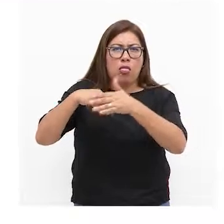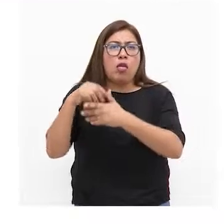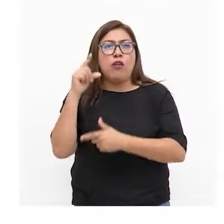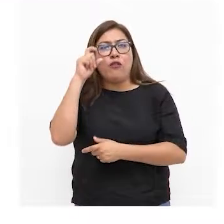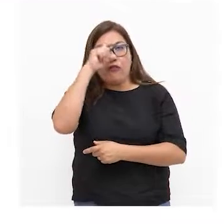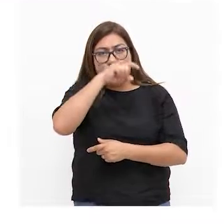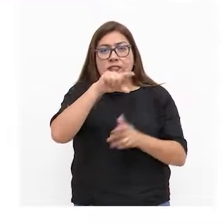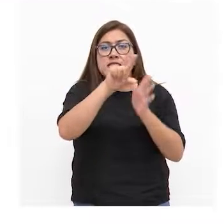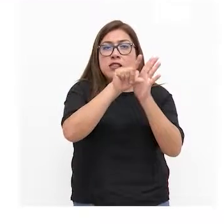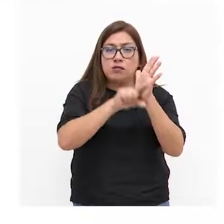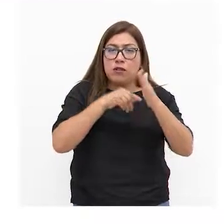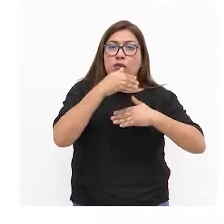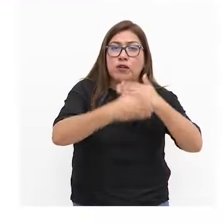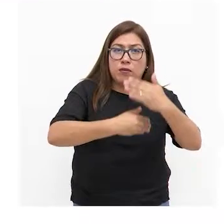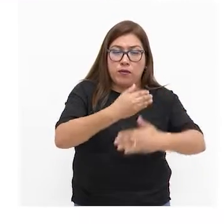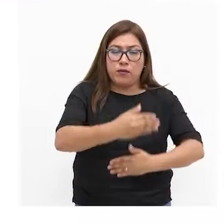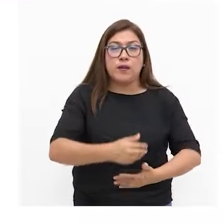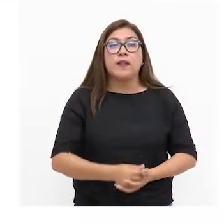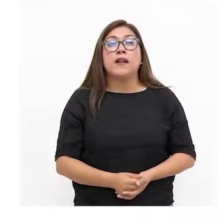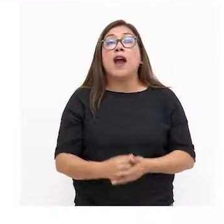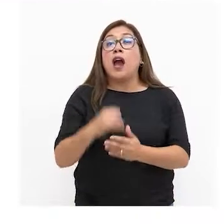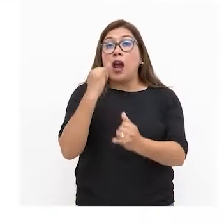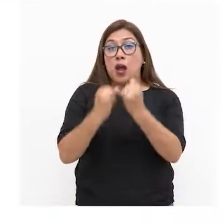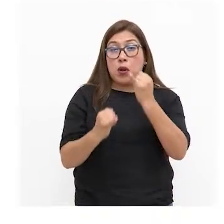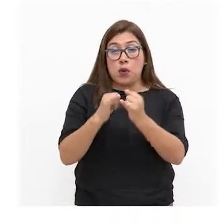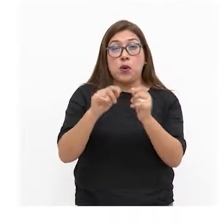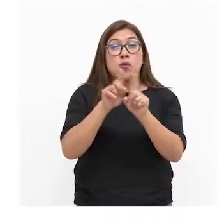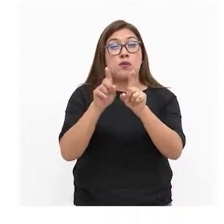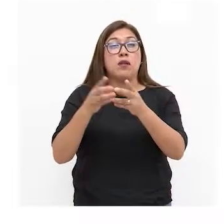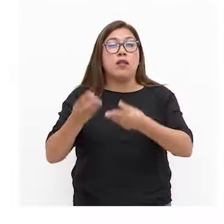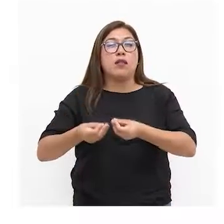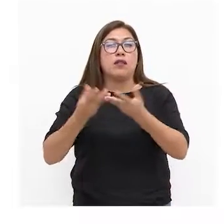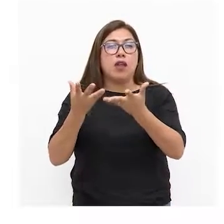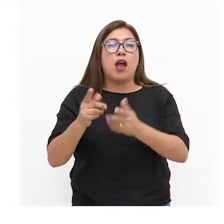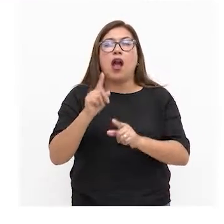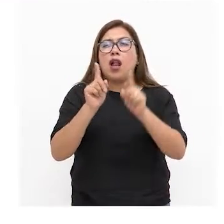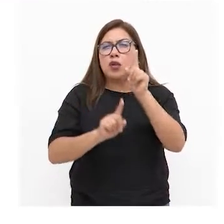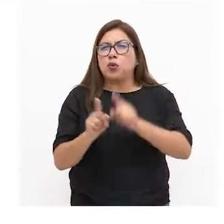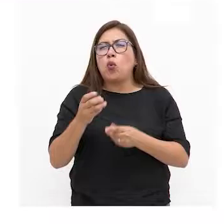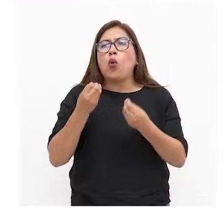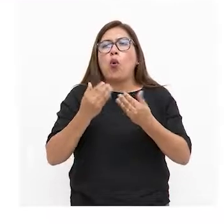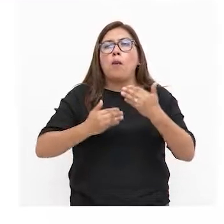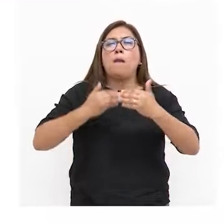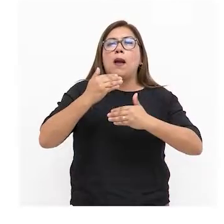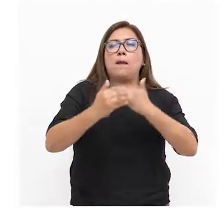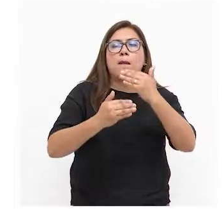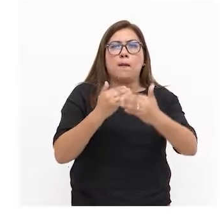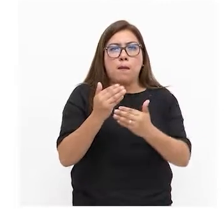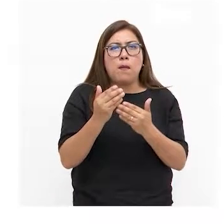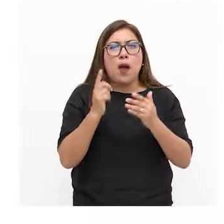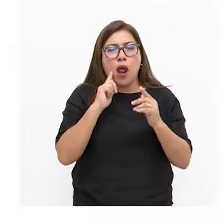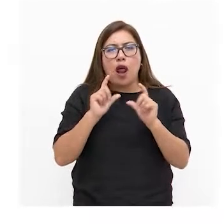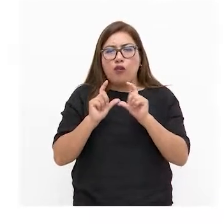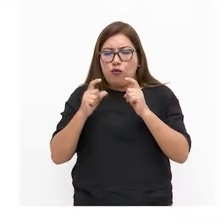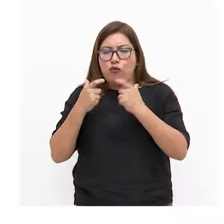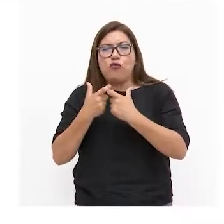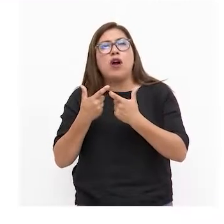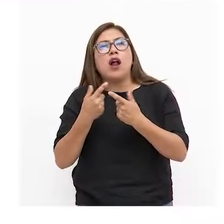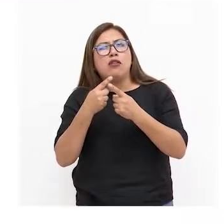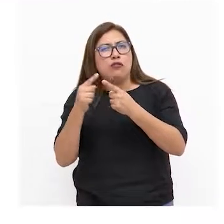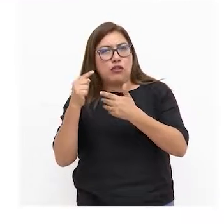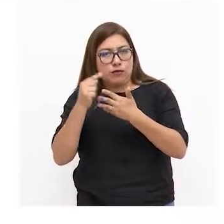en los procedimientos legales por último se brindará algunos pasos para transformar nuestros paradigmas